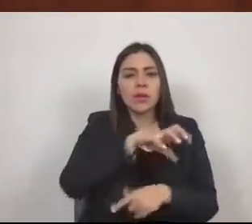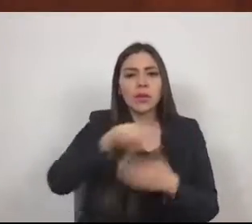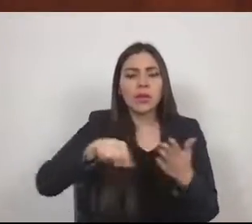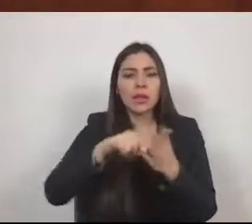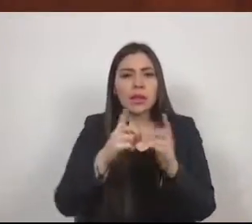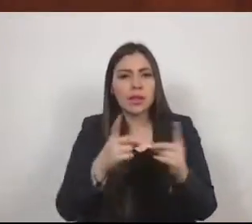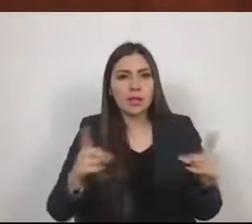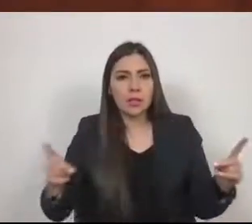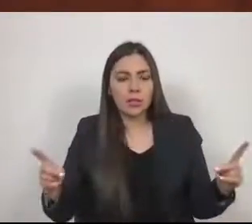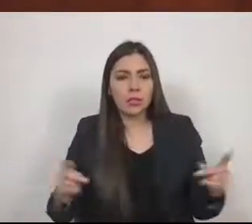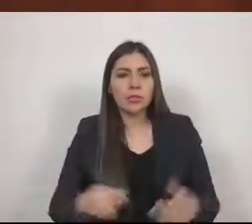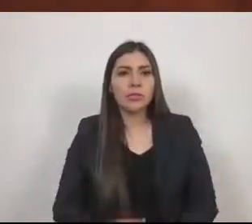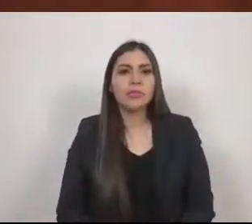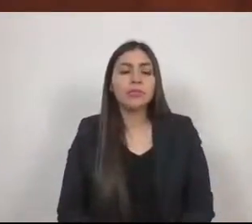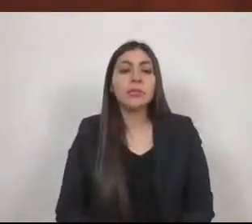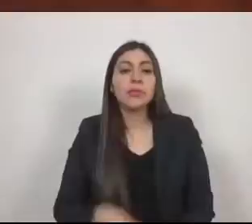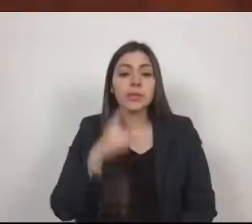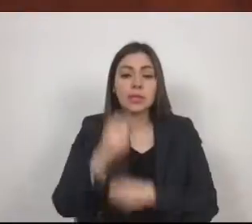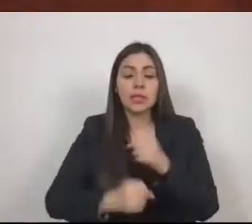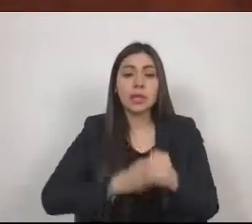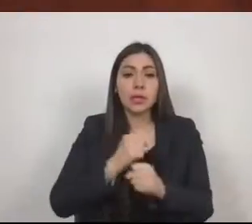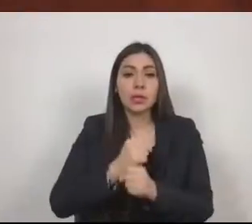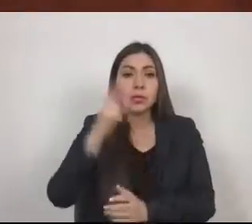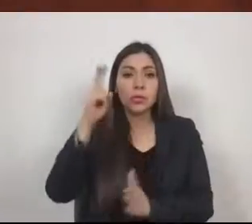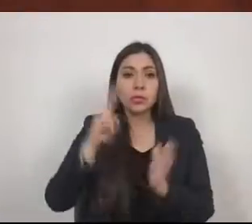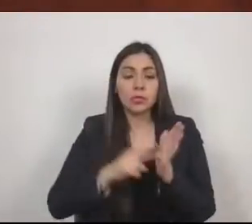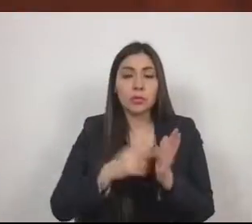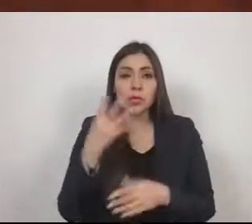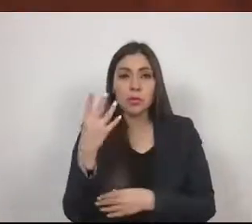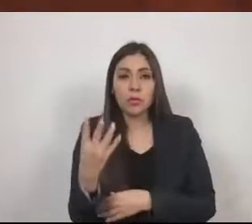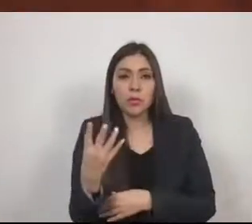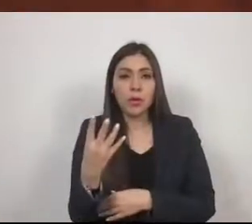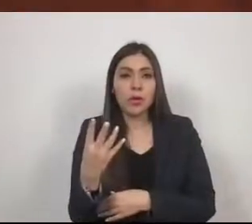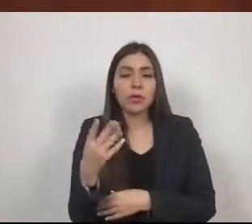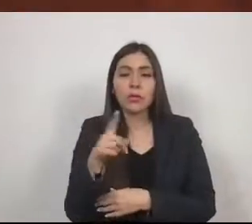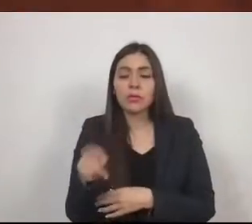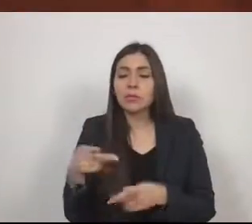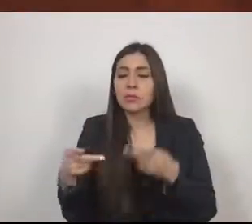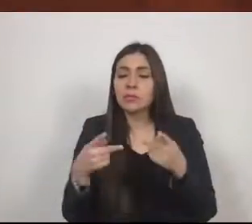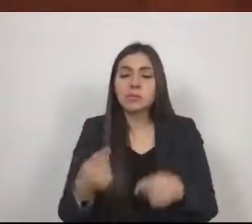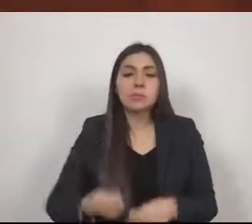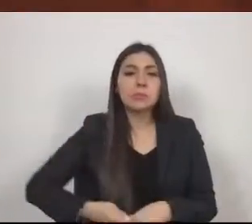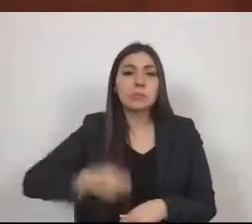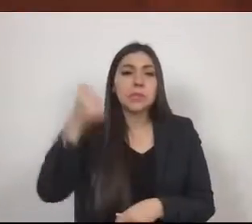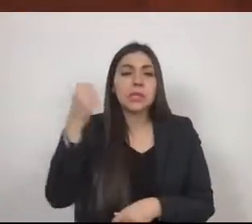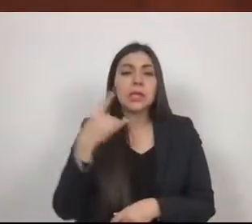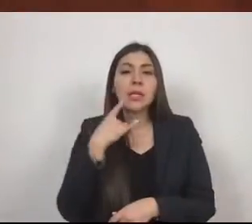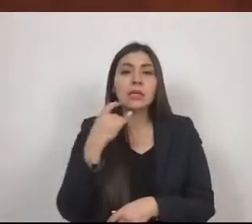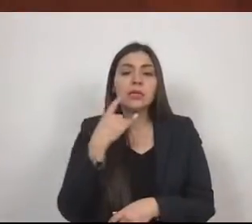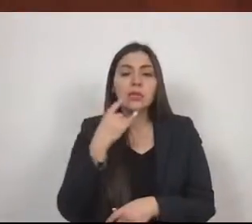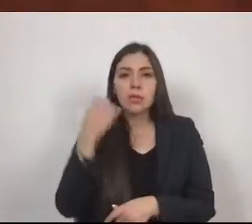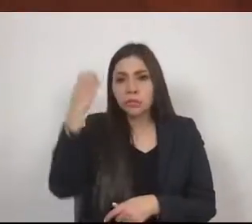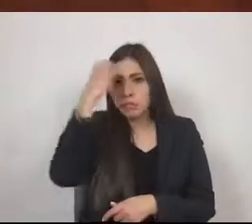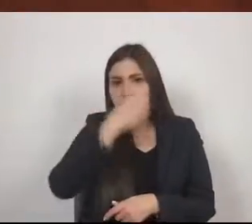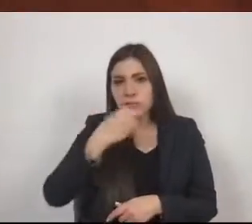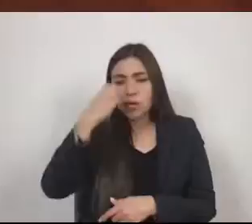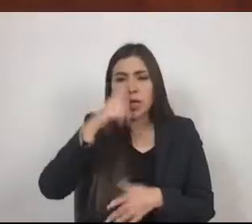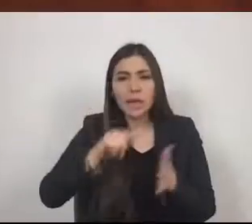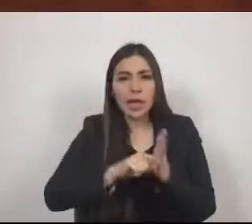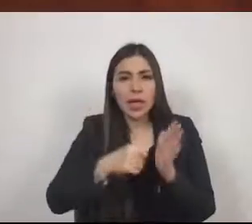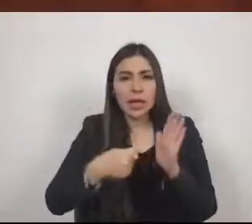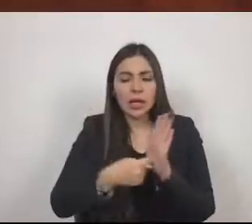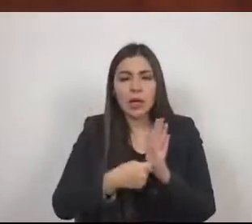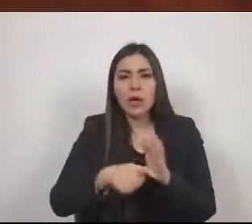En el año 2004, se realizó el primer esfuerzo técnico y de análisis para delimitar y